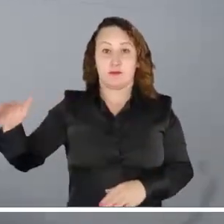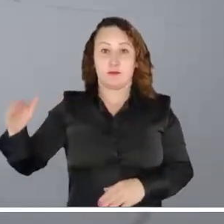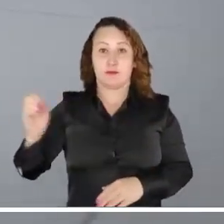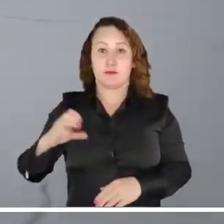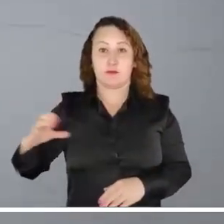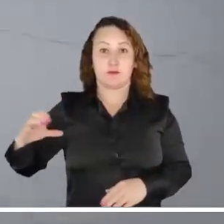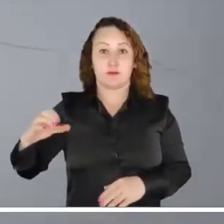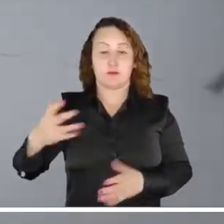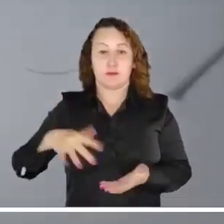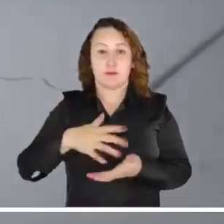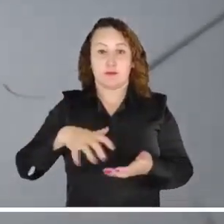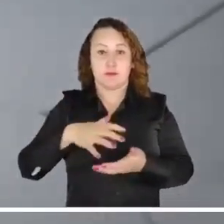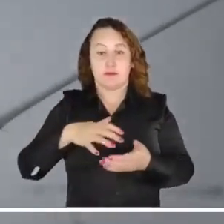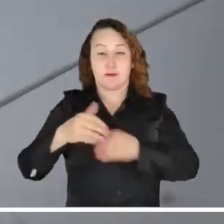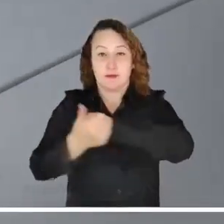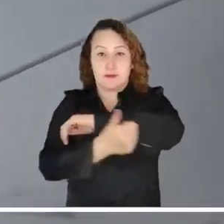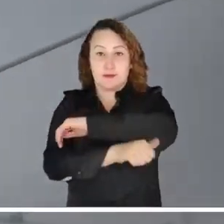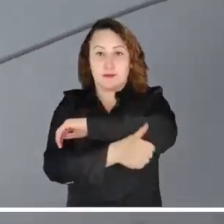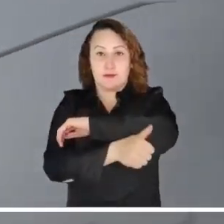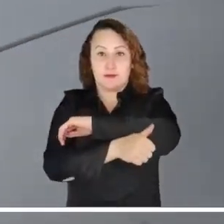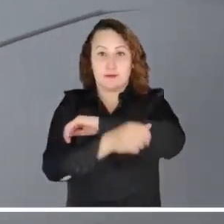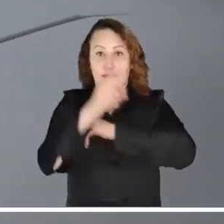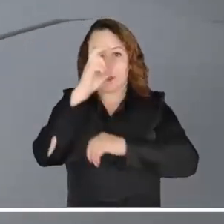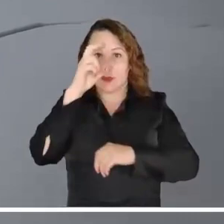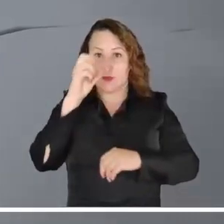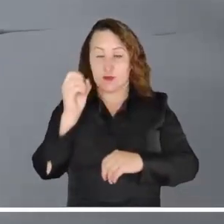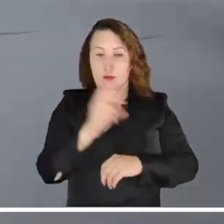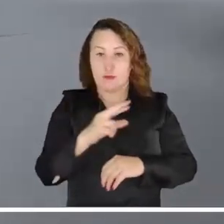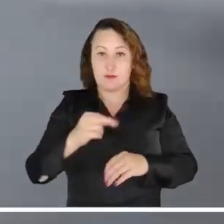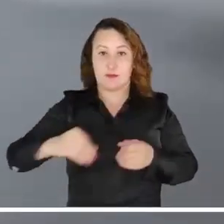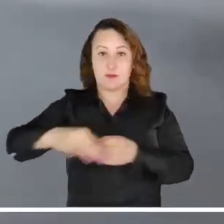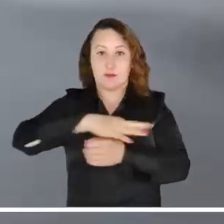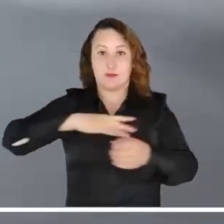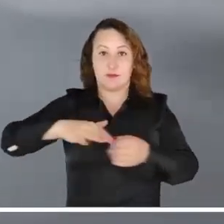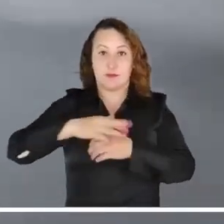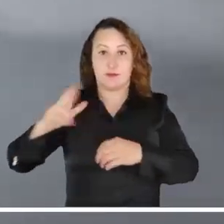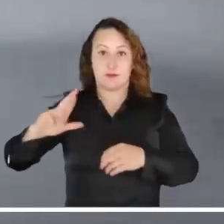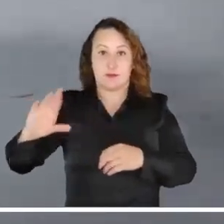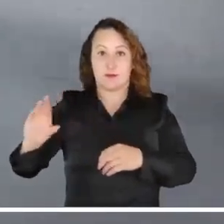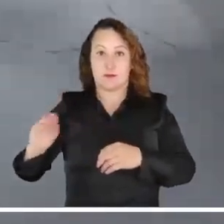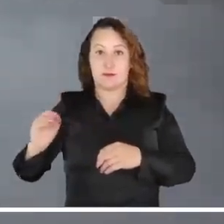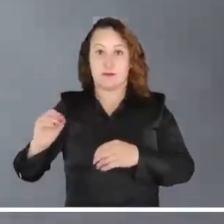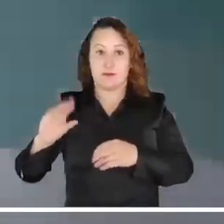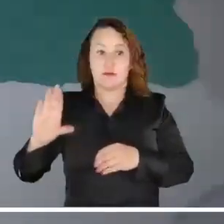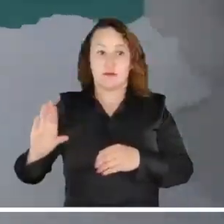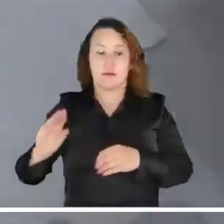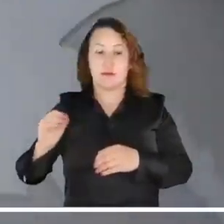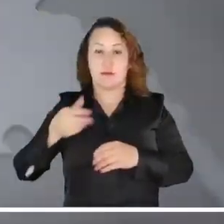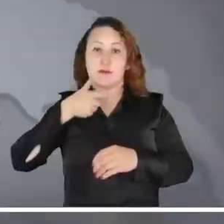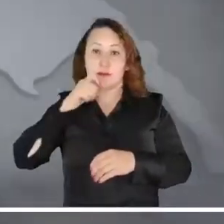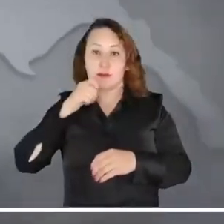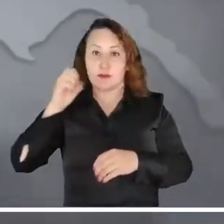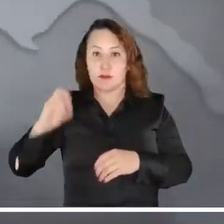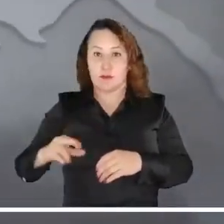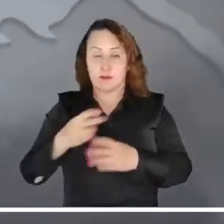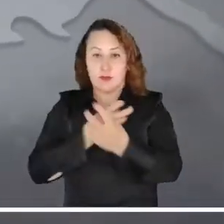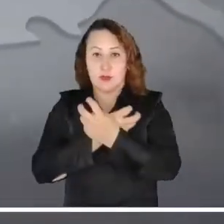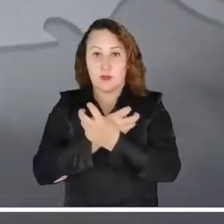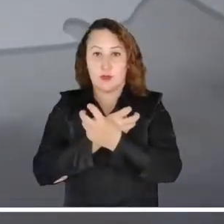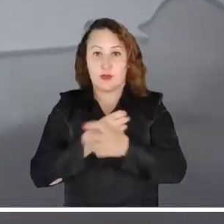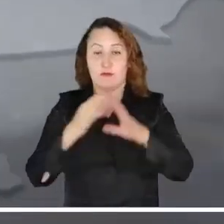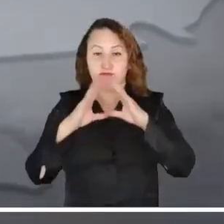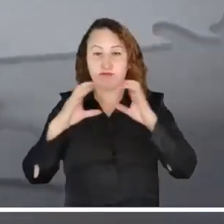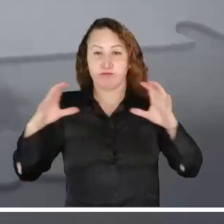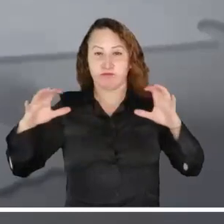Antioquia, occidente de Santander y Boyacá, nororiente de Cundinamarca, Rizaralda, Quindío, Caldas y sur de Huila.